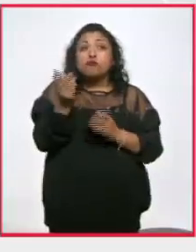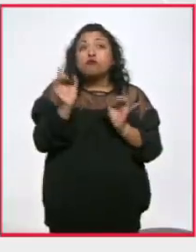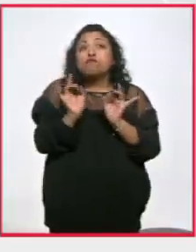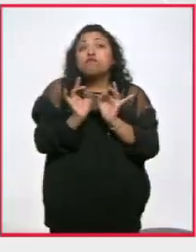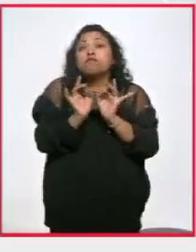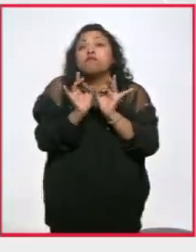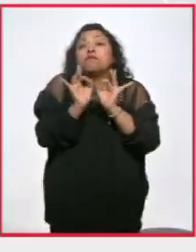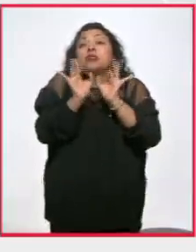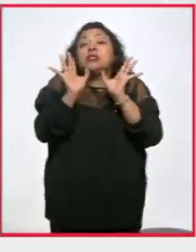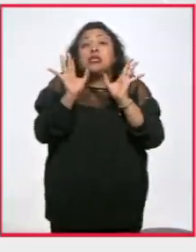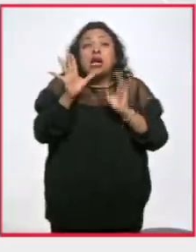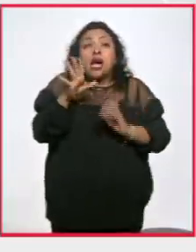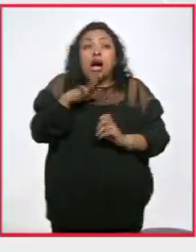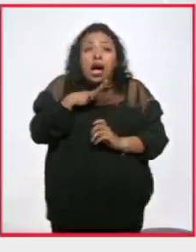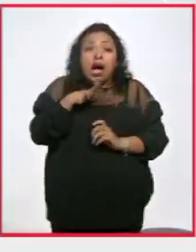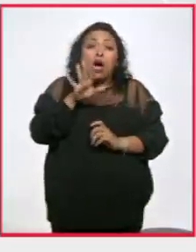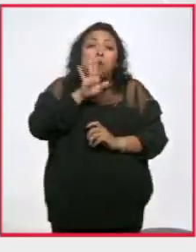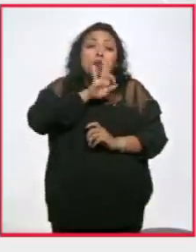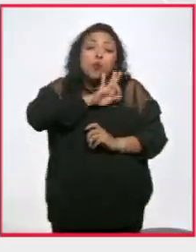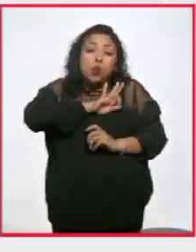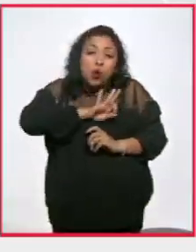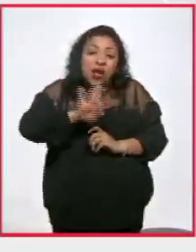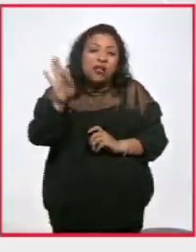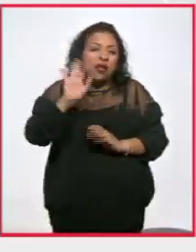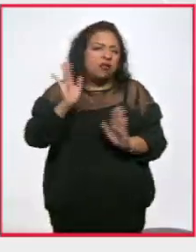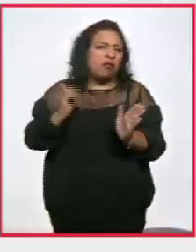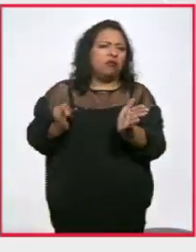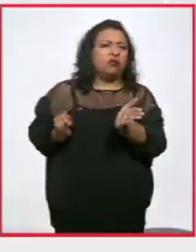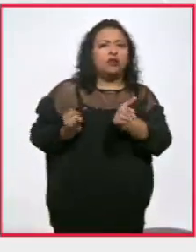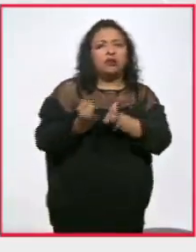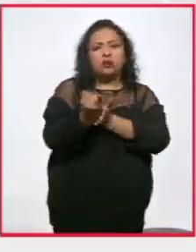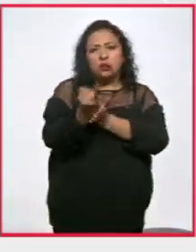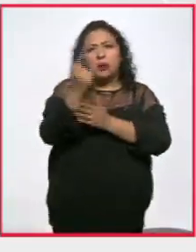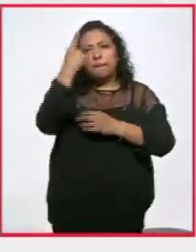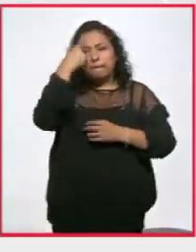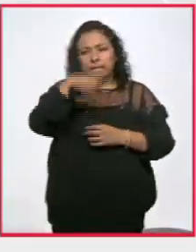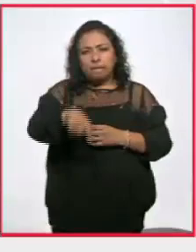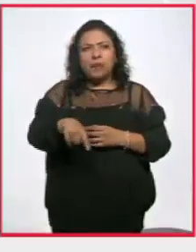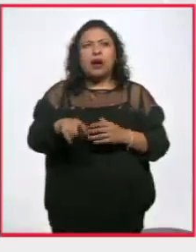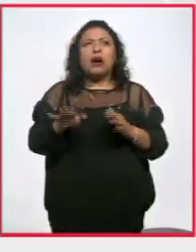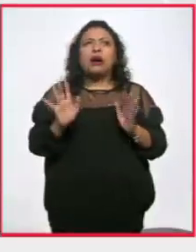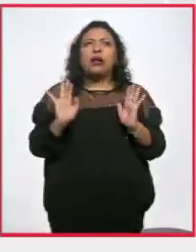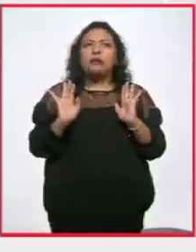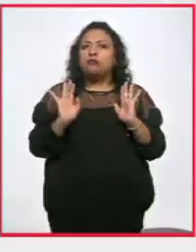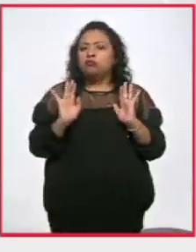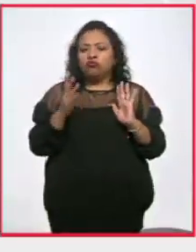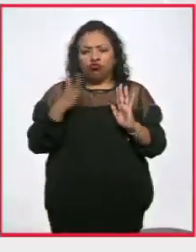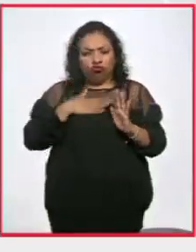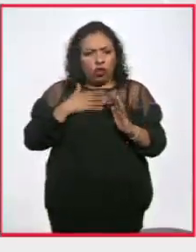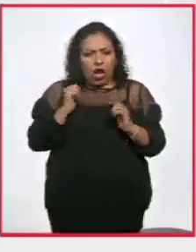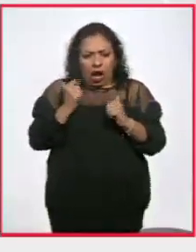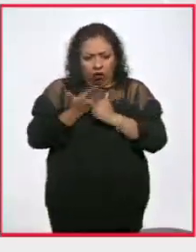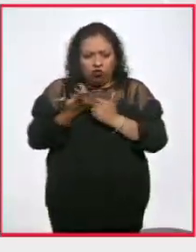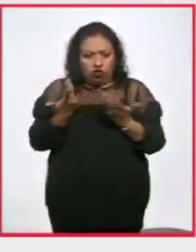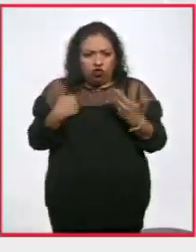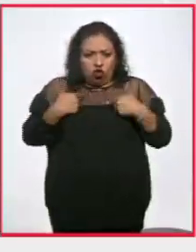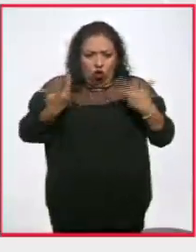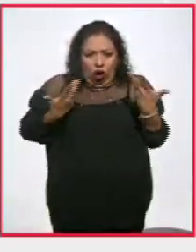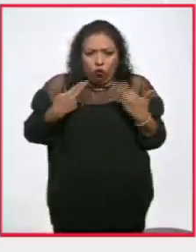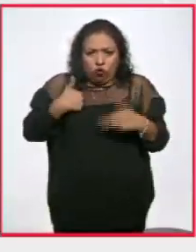tenga la capacidad y la decisión de tomar cartas en el asunto